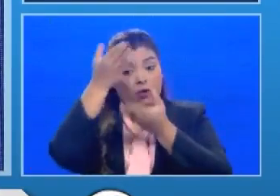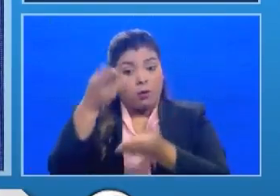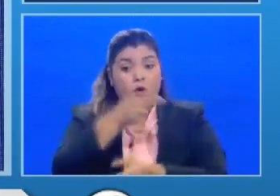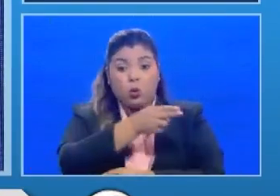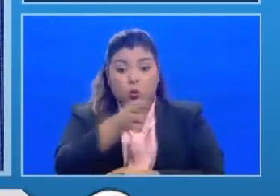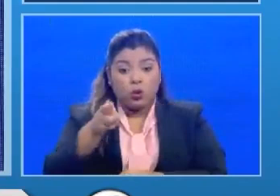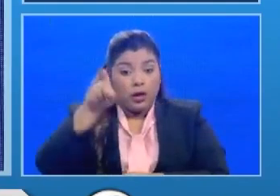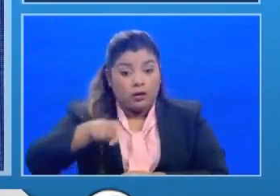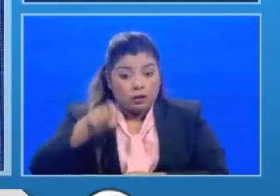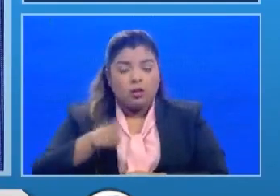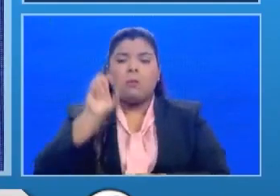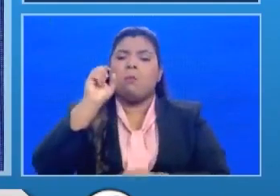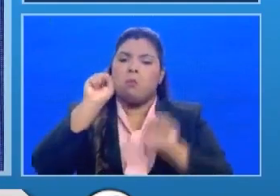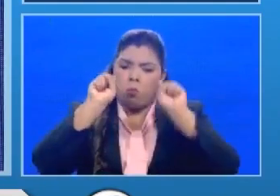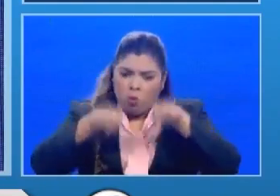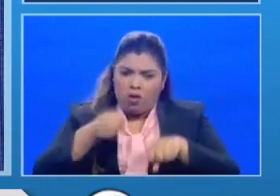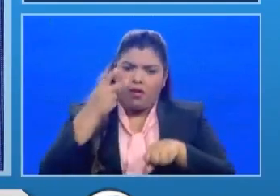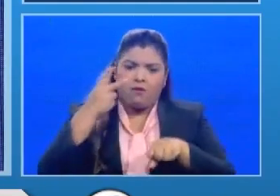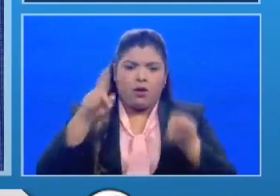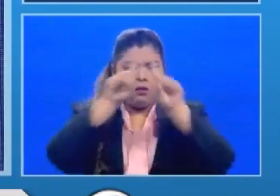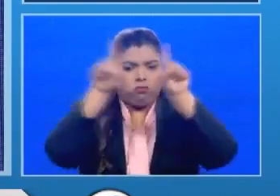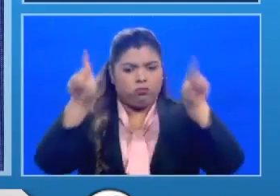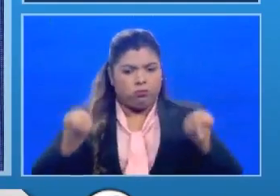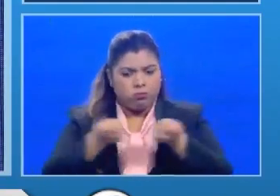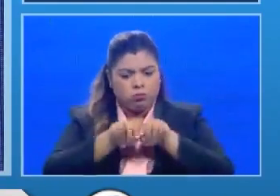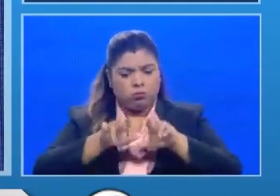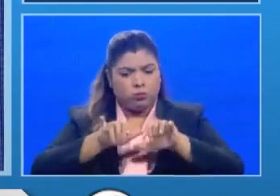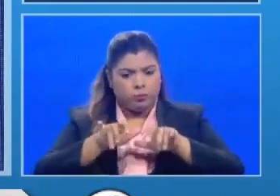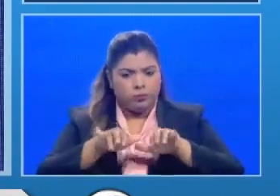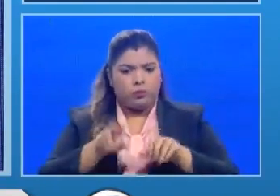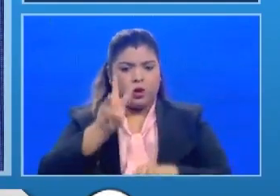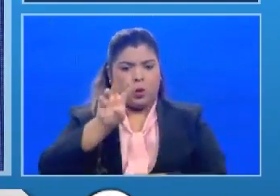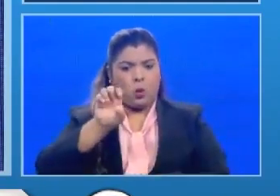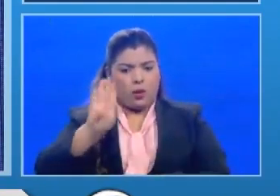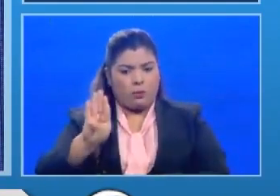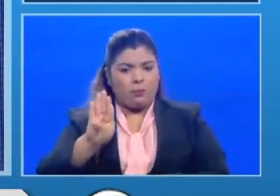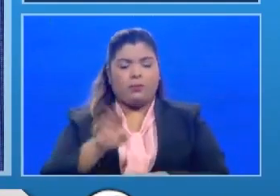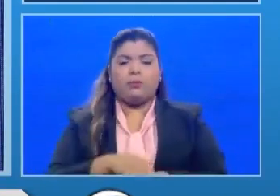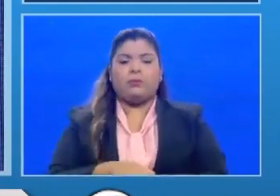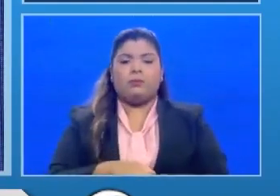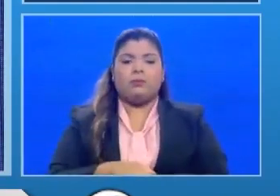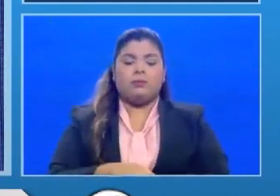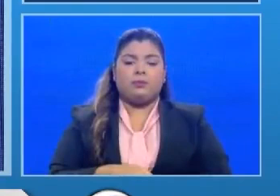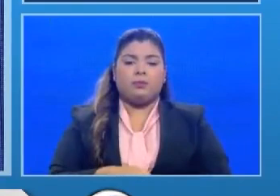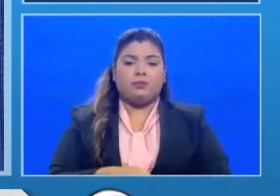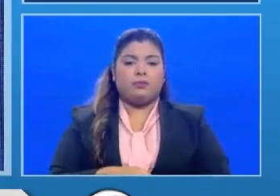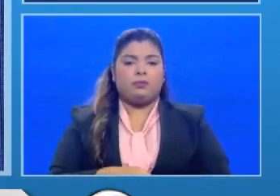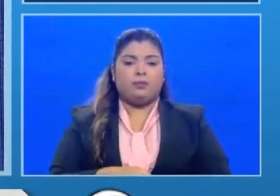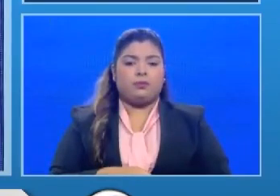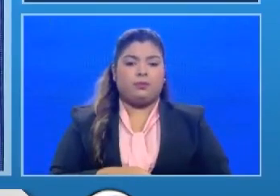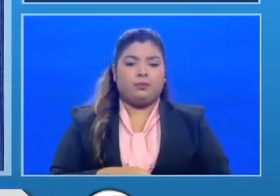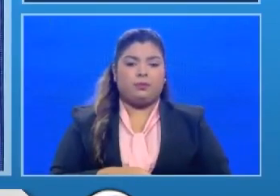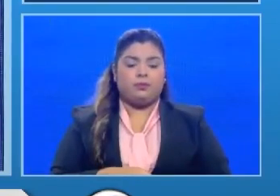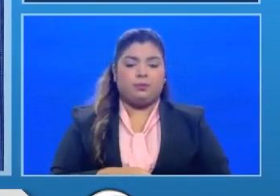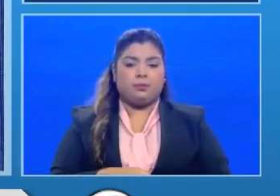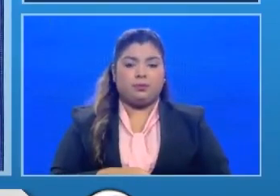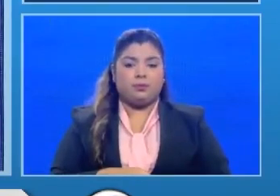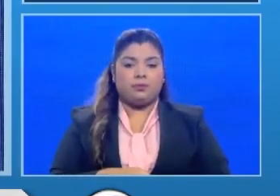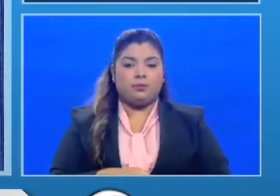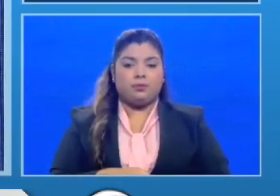en las plataformas tecnológicas y por el otro lado quisiera plantear rápidamente que hubo